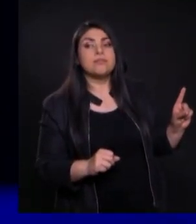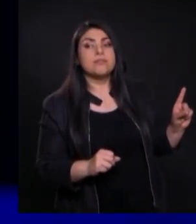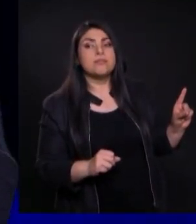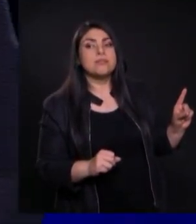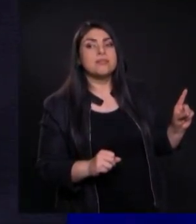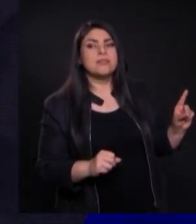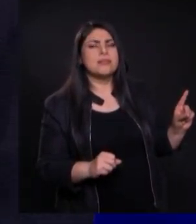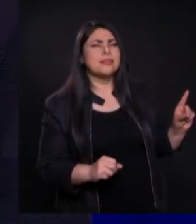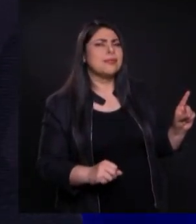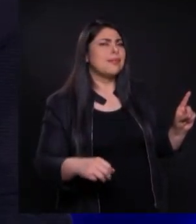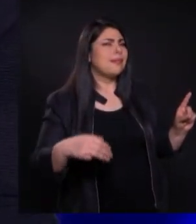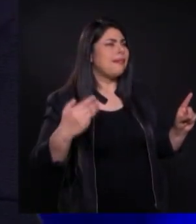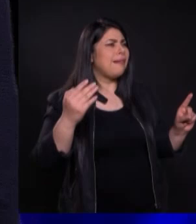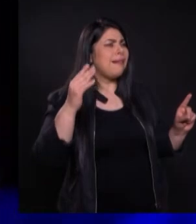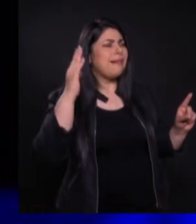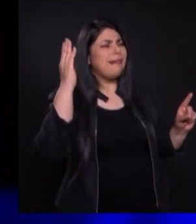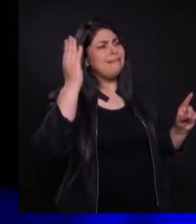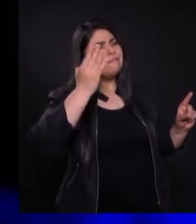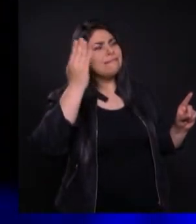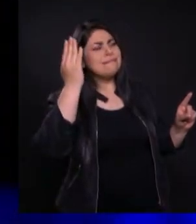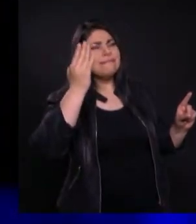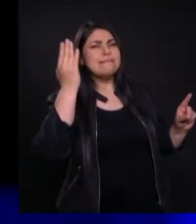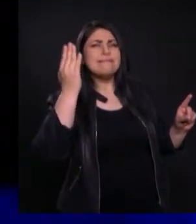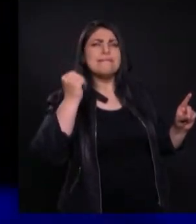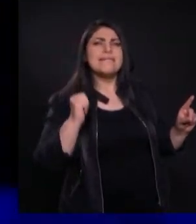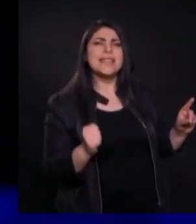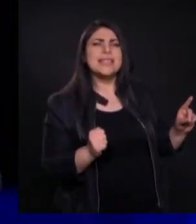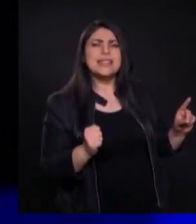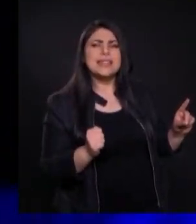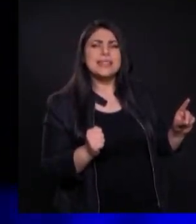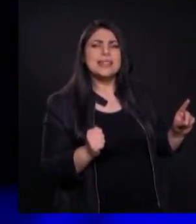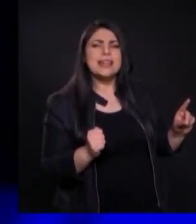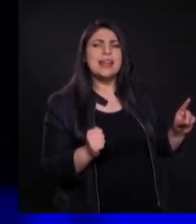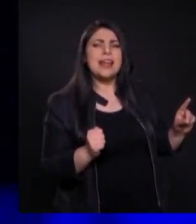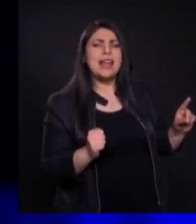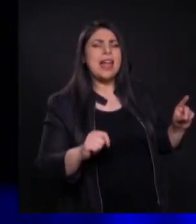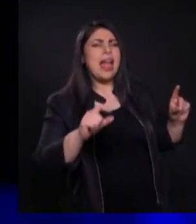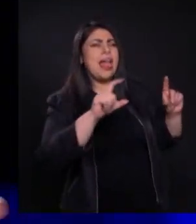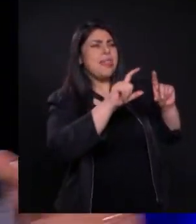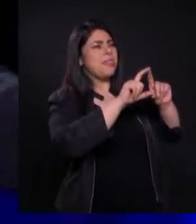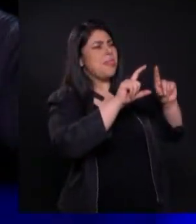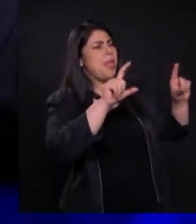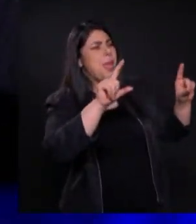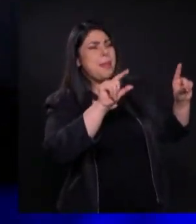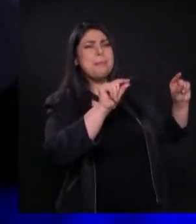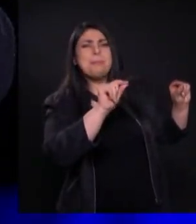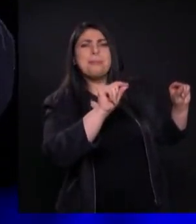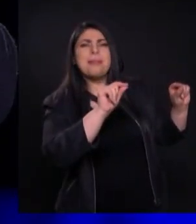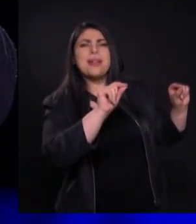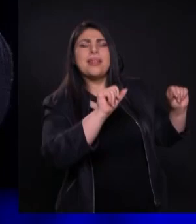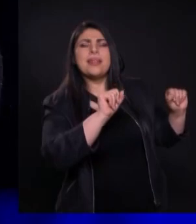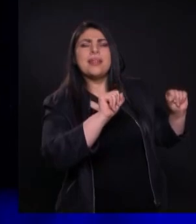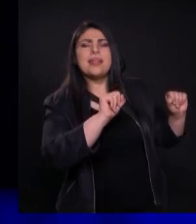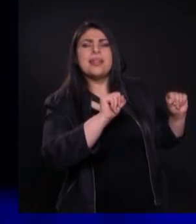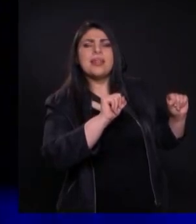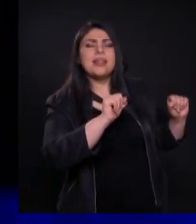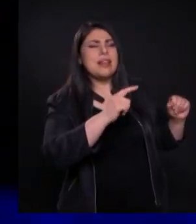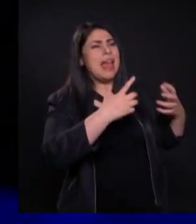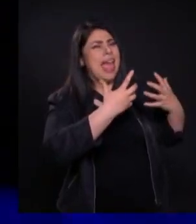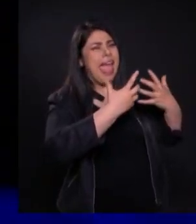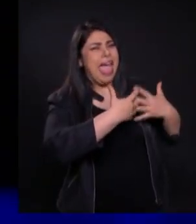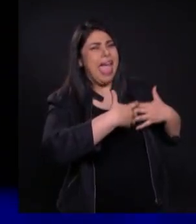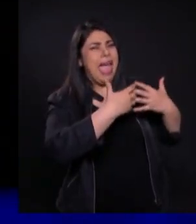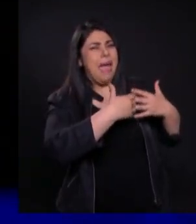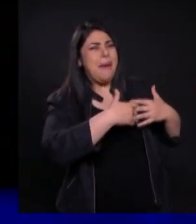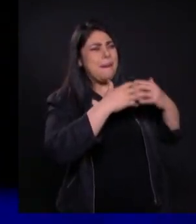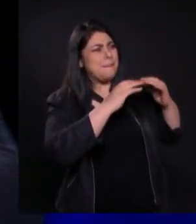El evangelismo de marca es una manera Es un método Que estas grandes empresas y